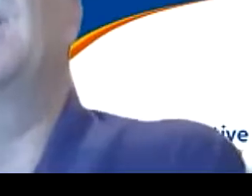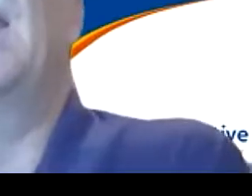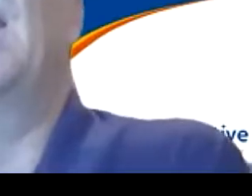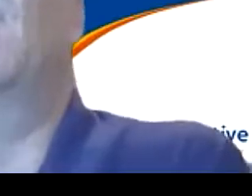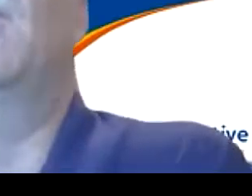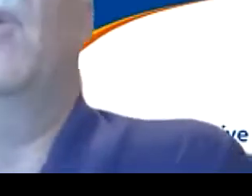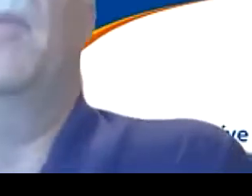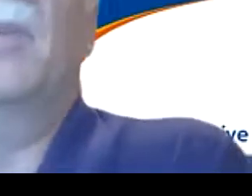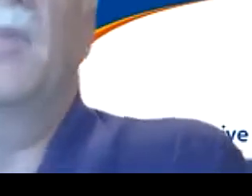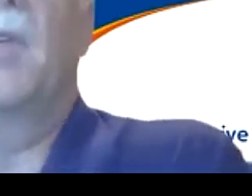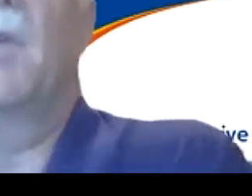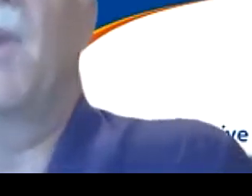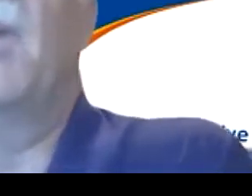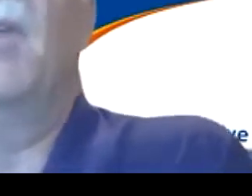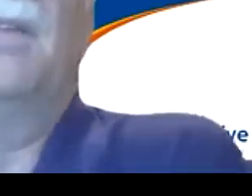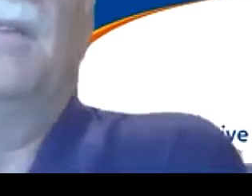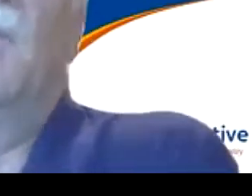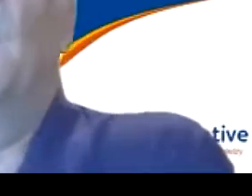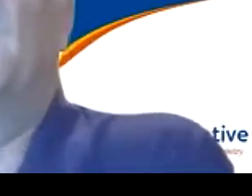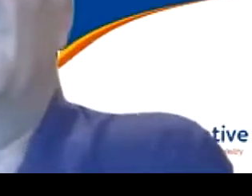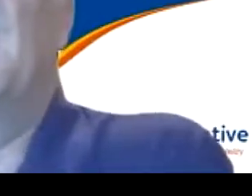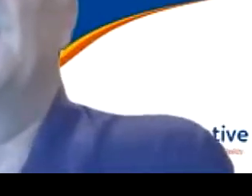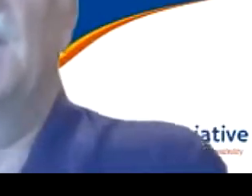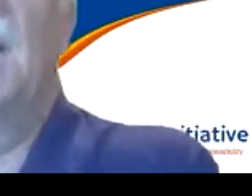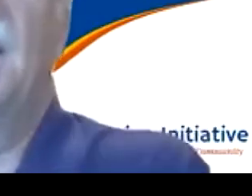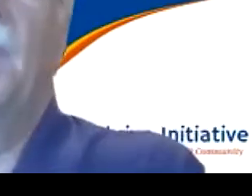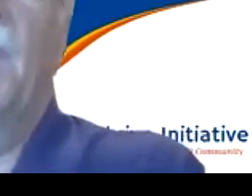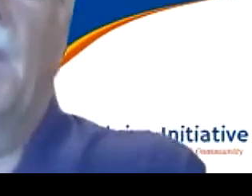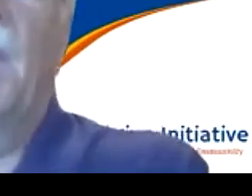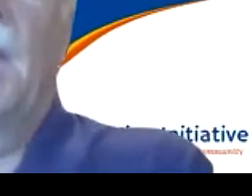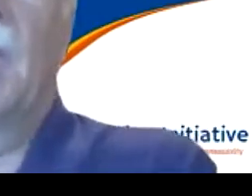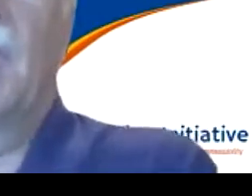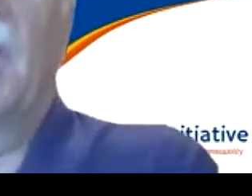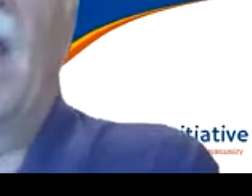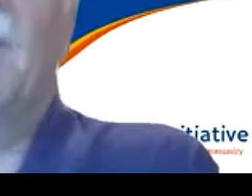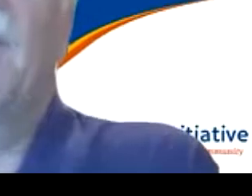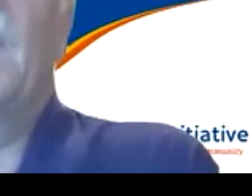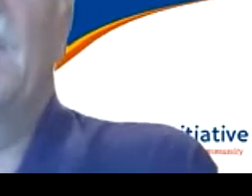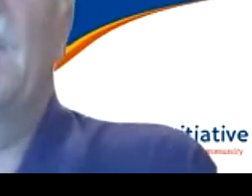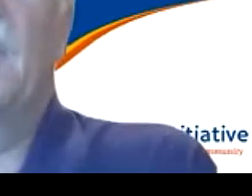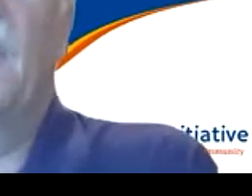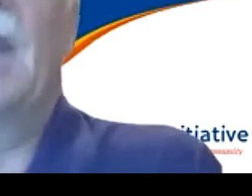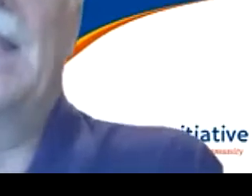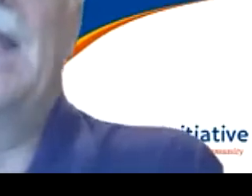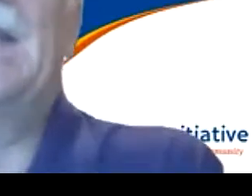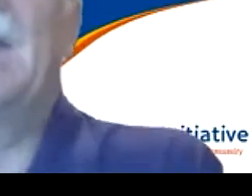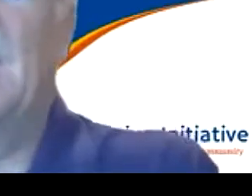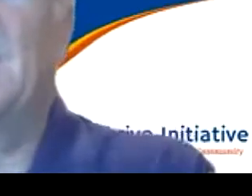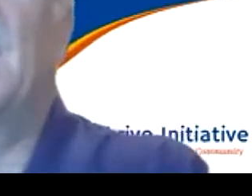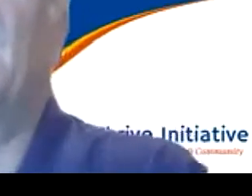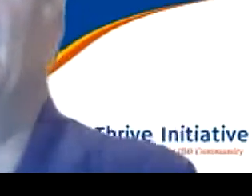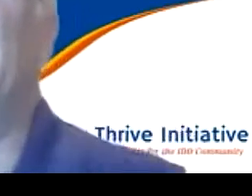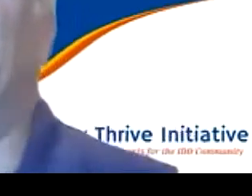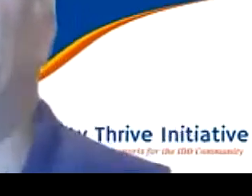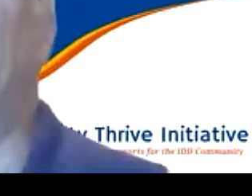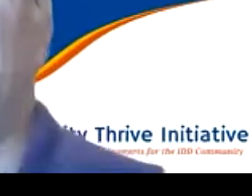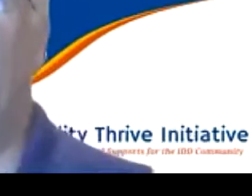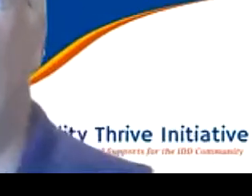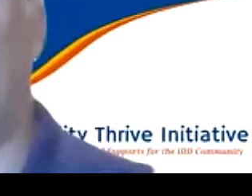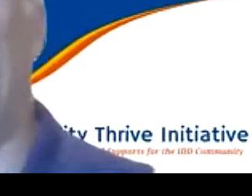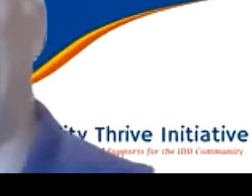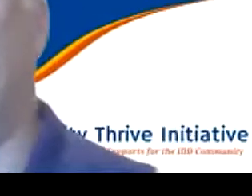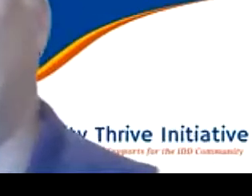En el mundo de la licenciatura, ¿cuál ha sido el impacto? ¿Cómo es que va a impactar? Principalmente a aquellos que están en